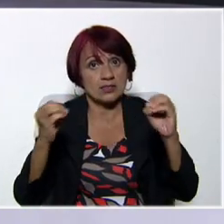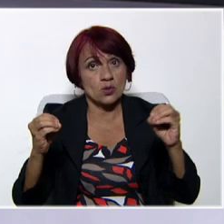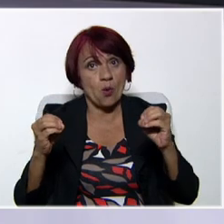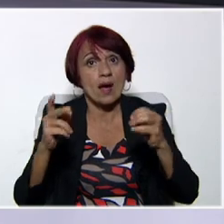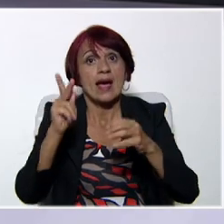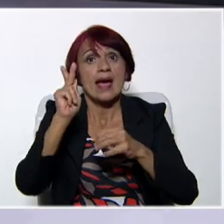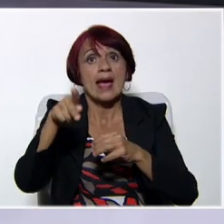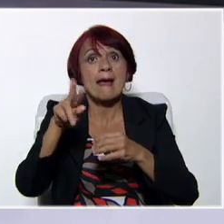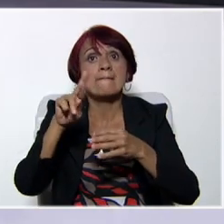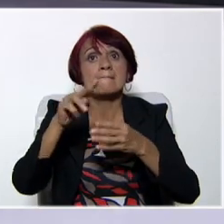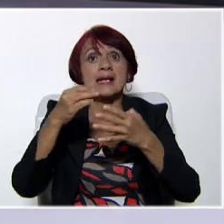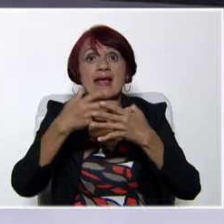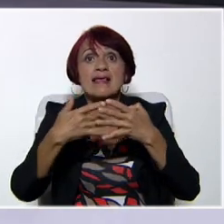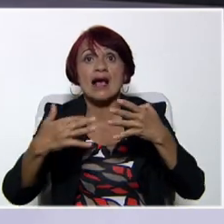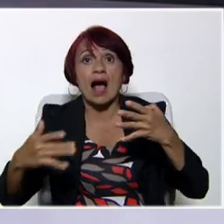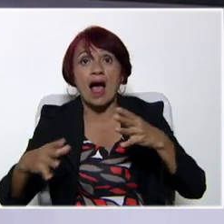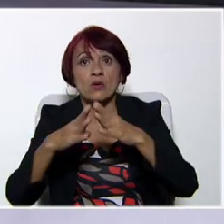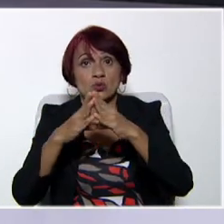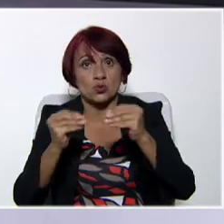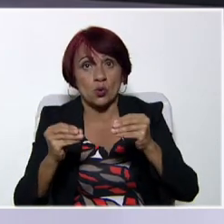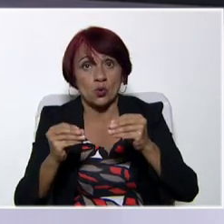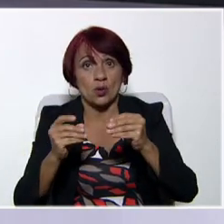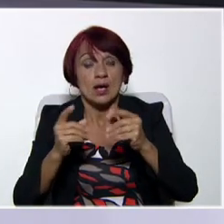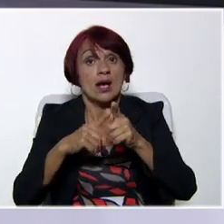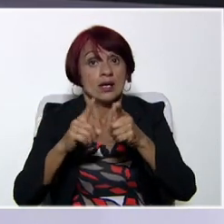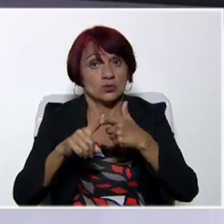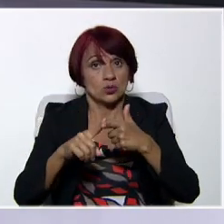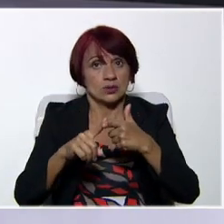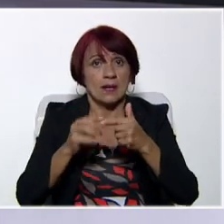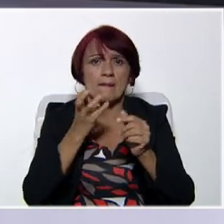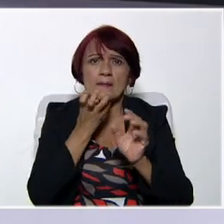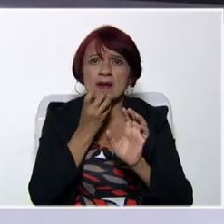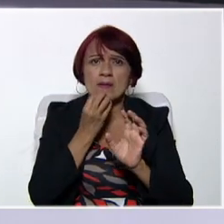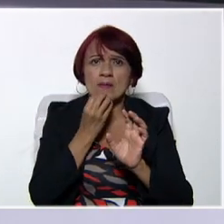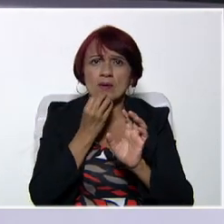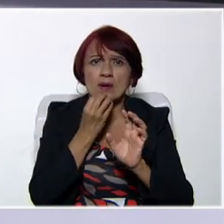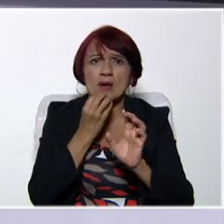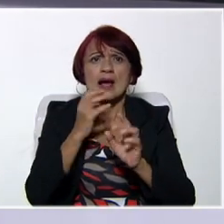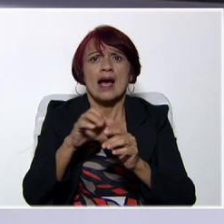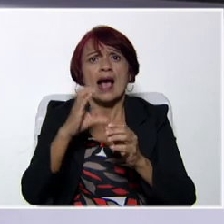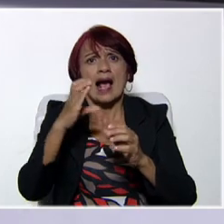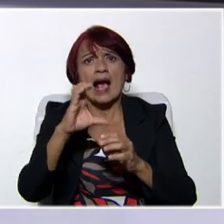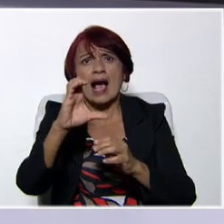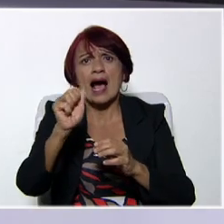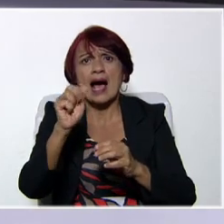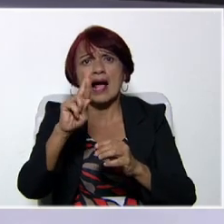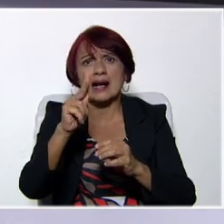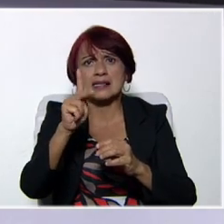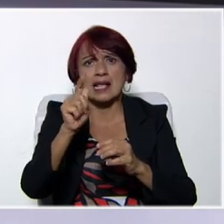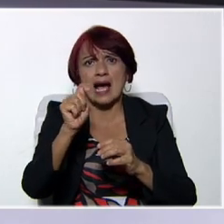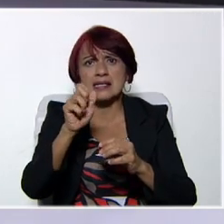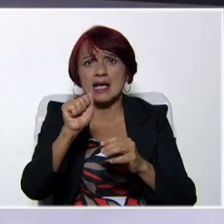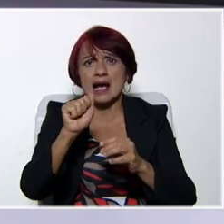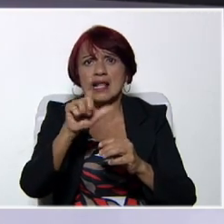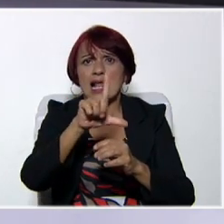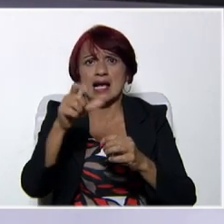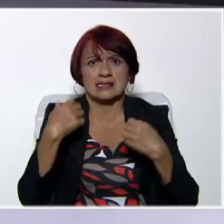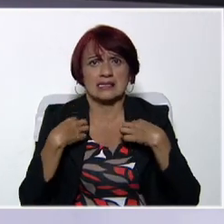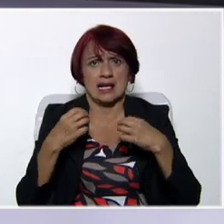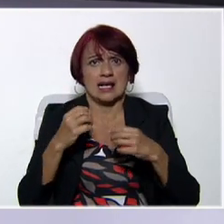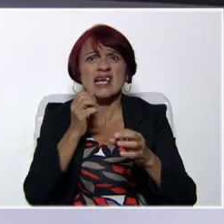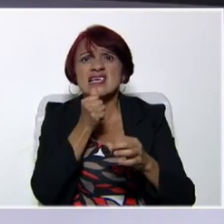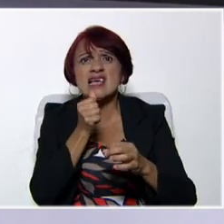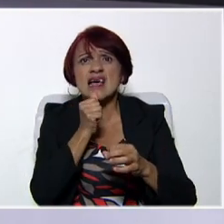decimos, Cartaya actualizó la claqueta, ¿quién es el sujeto? Cartaya. ¿Y quién organizó? ¿Por qué qué? ¿Quién